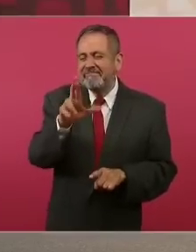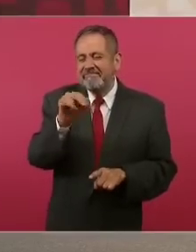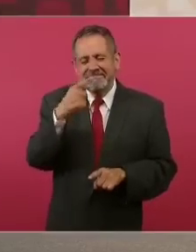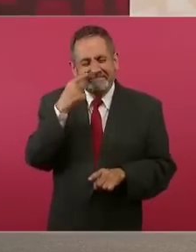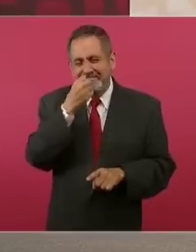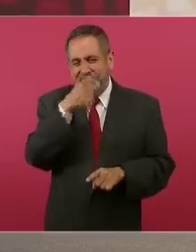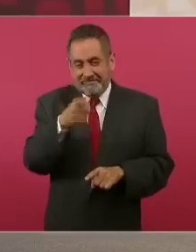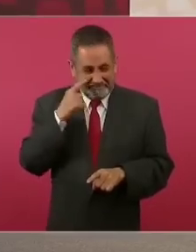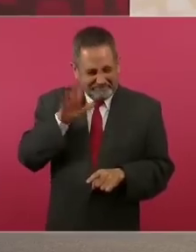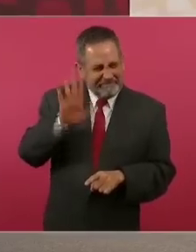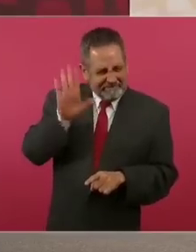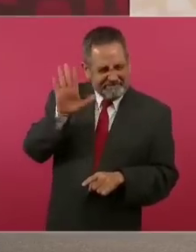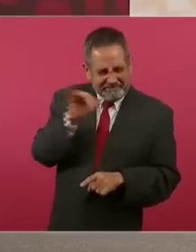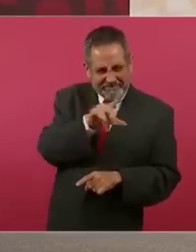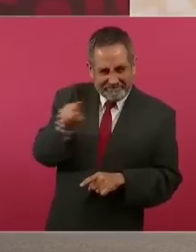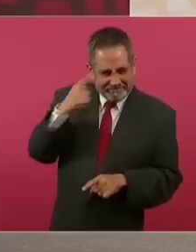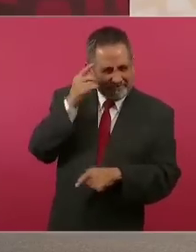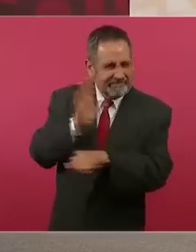no,